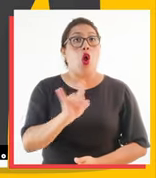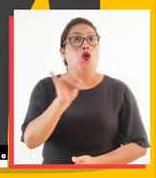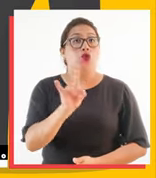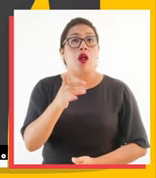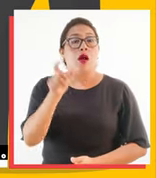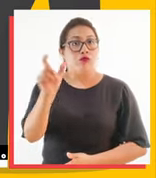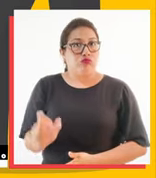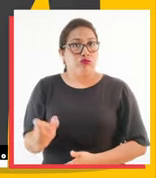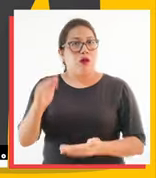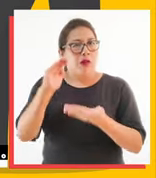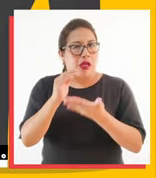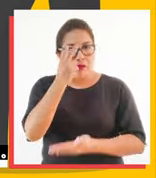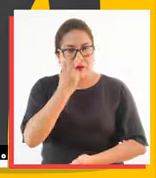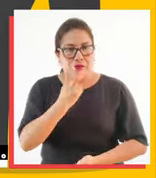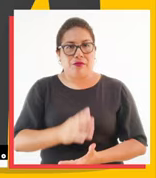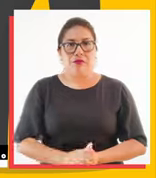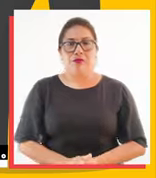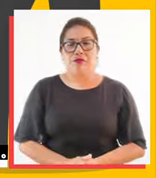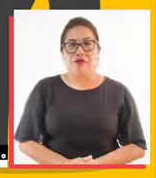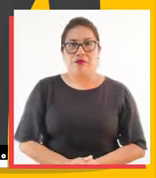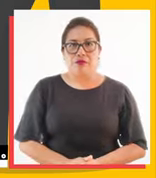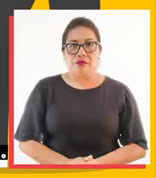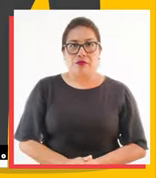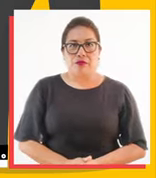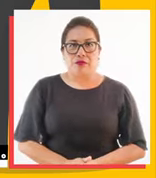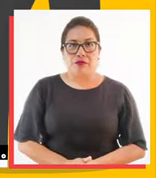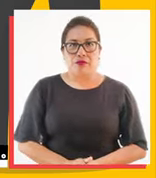bastón verde es utilizado por personas con baja visión.